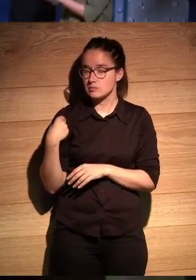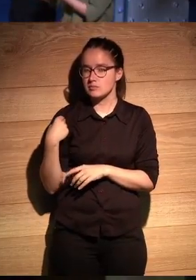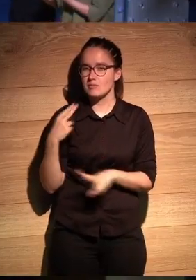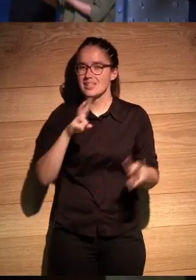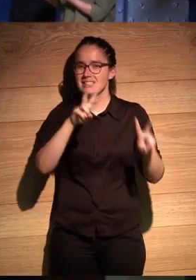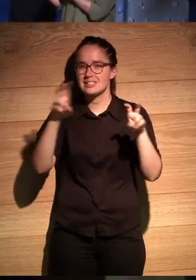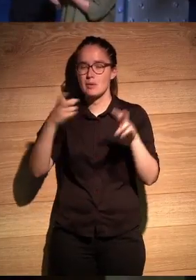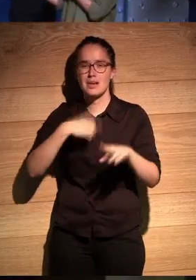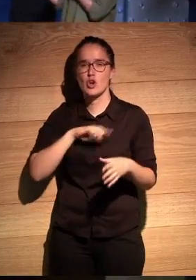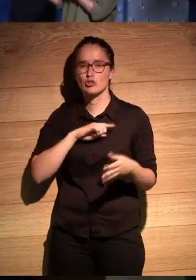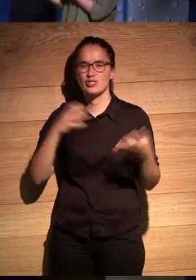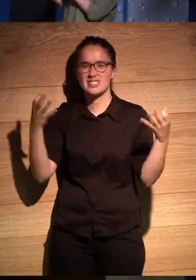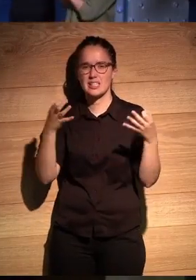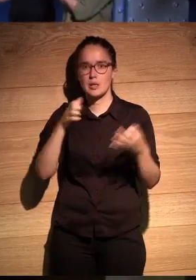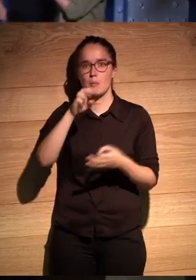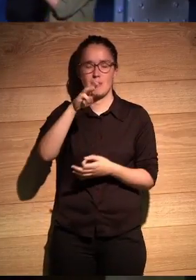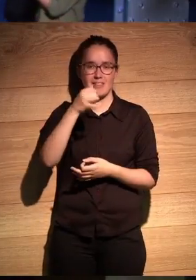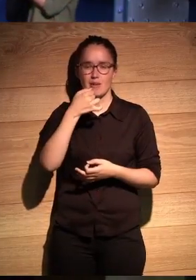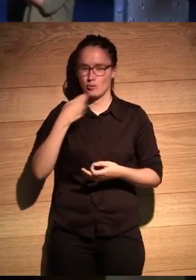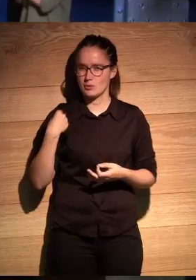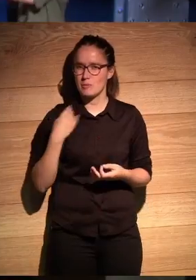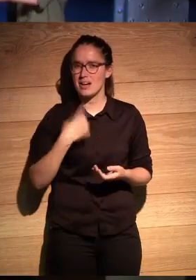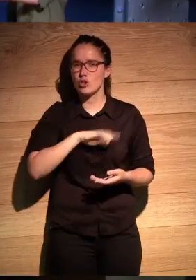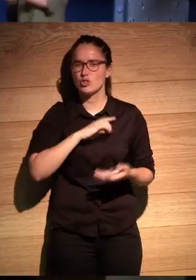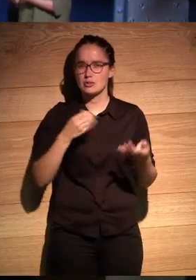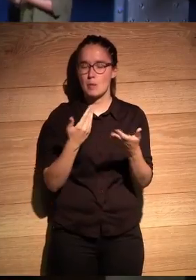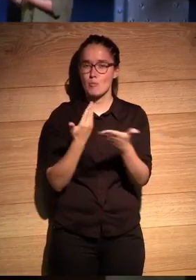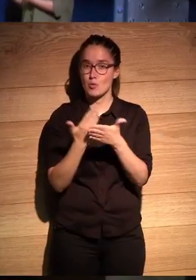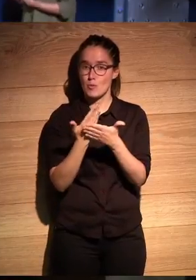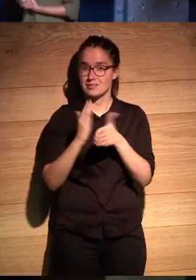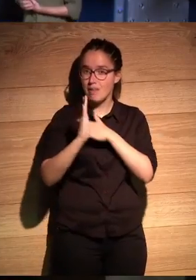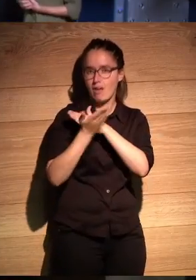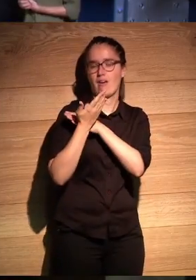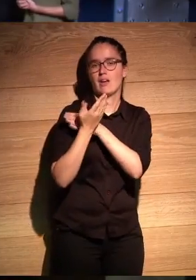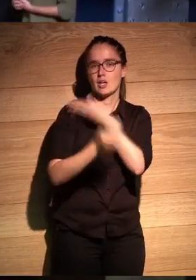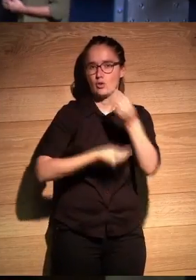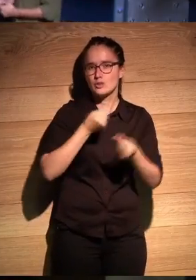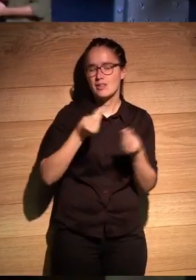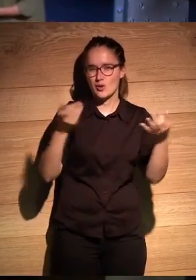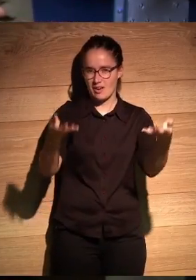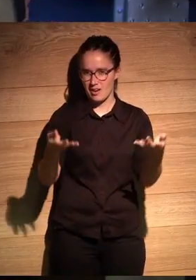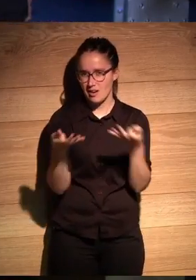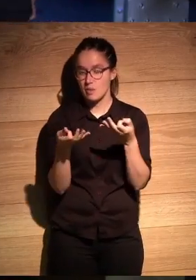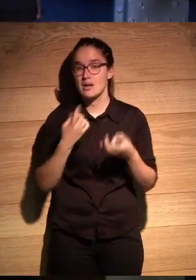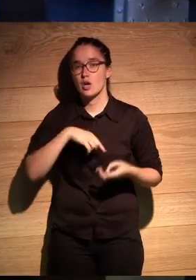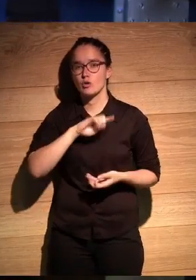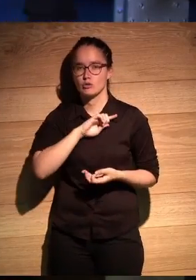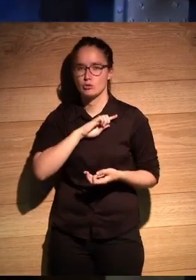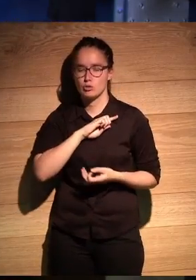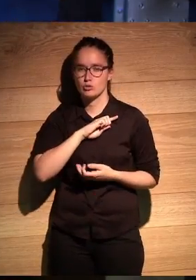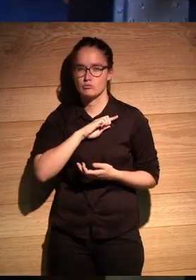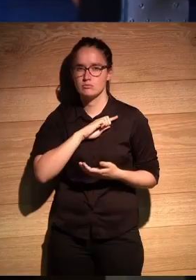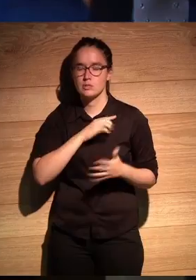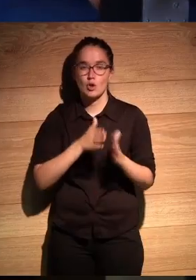sobre qué era para nosotros, Patti, era para nosotros la propuesta que nos visteis a hacer los de Altair Magazine, ¿no? Pues para nosotros era,